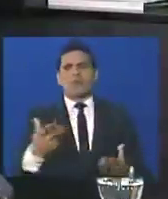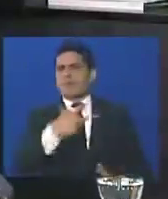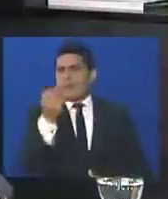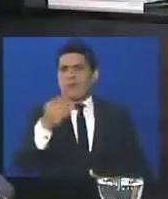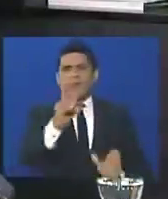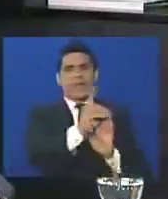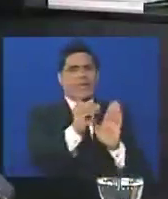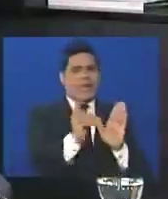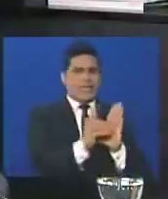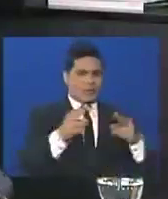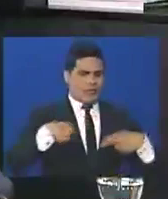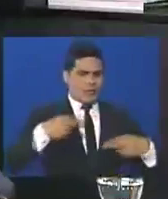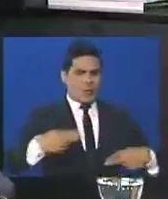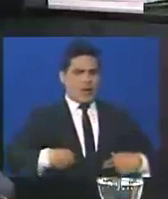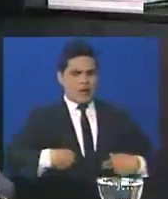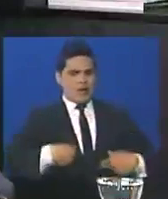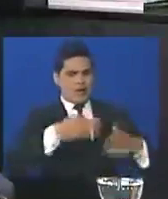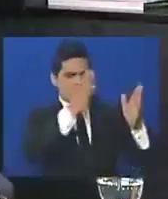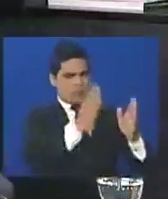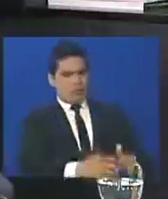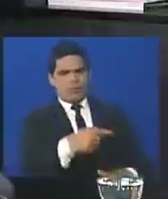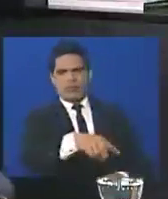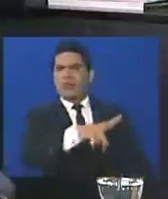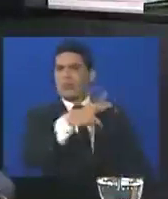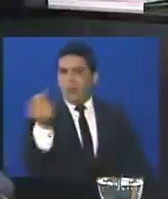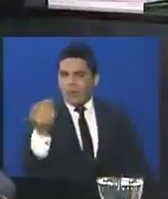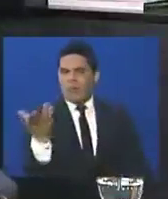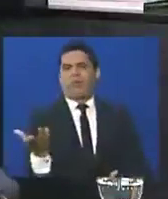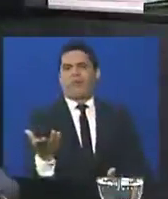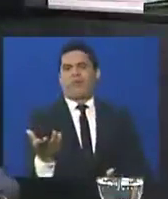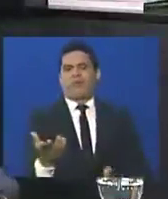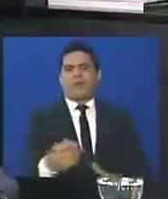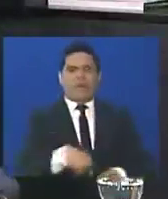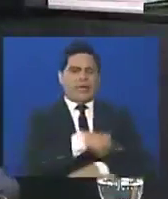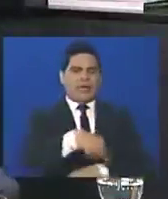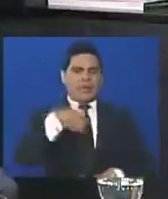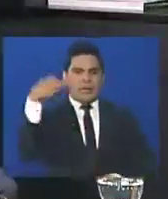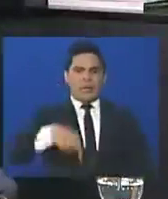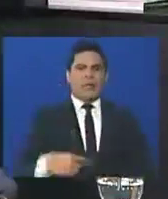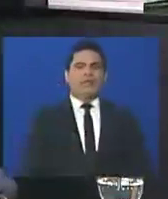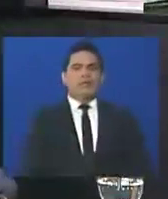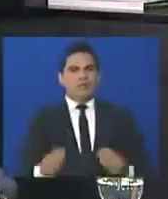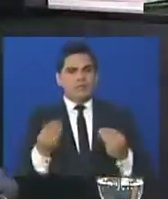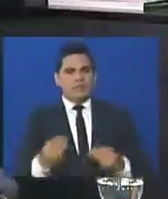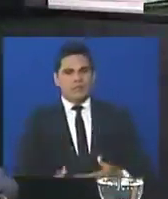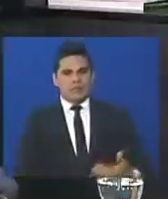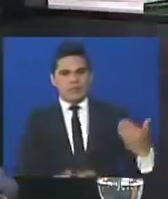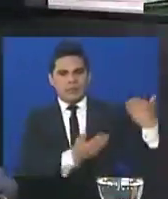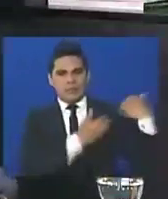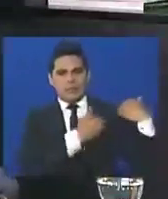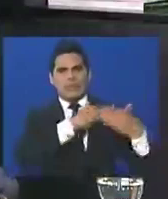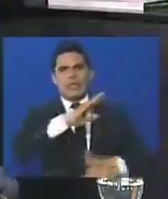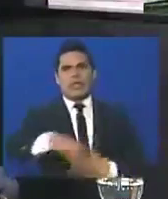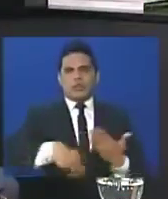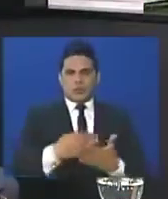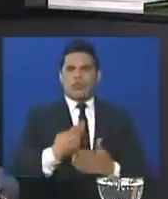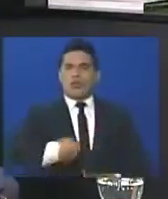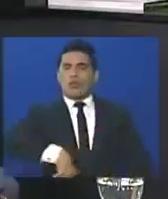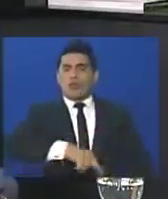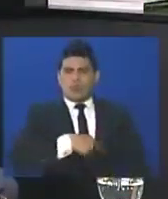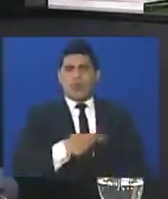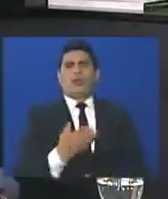solamente es para este lado, ¿no? Yo creo que el momento de mucha responsabilidad de todos los que hacemos,